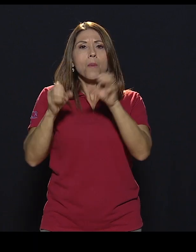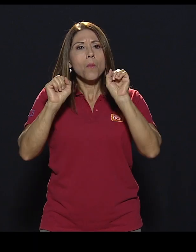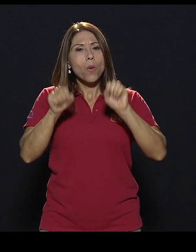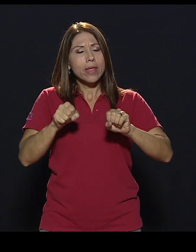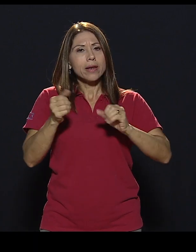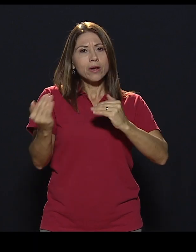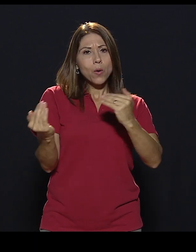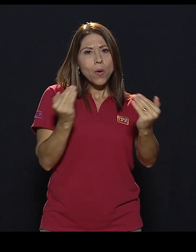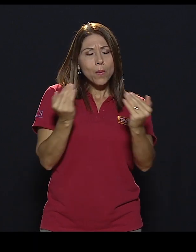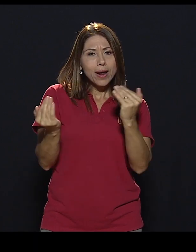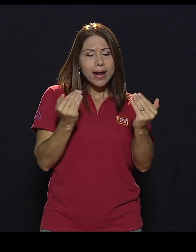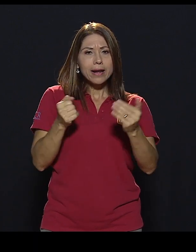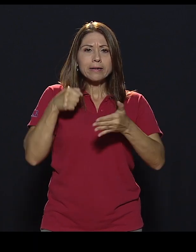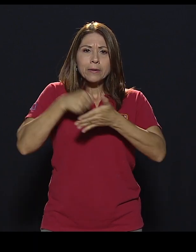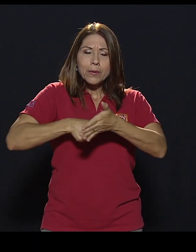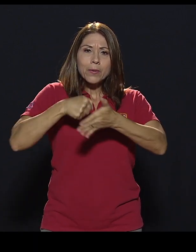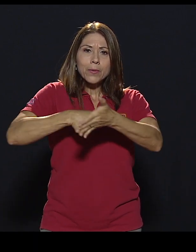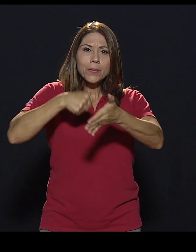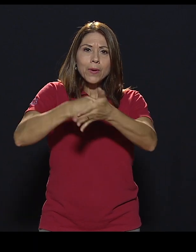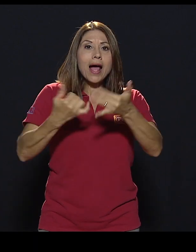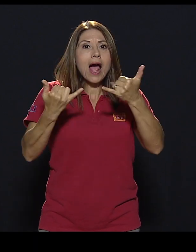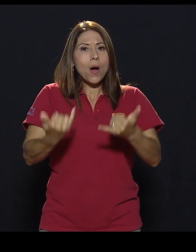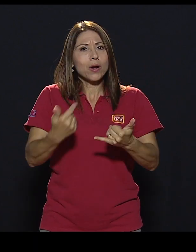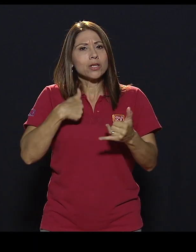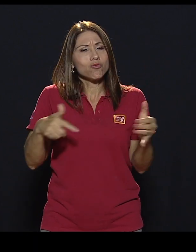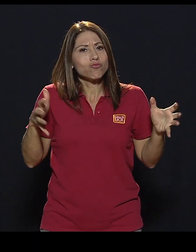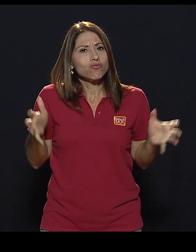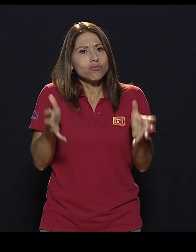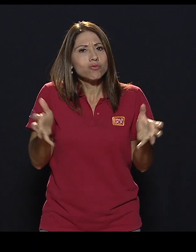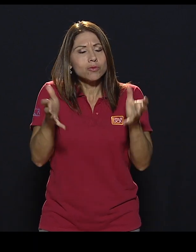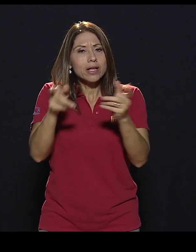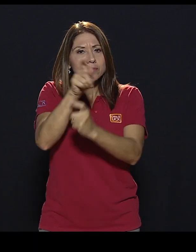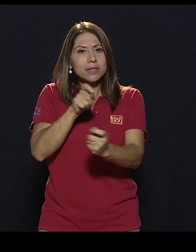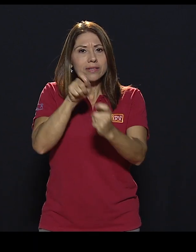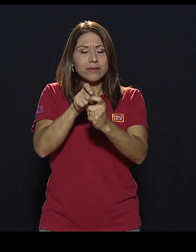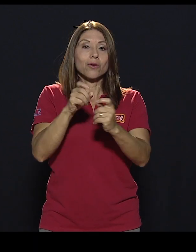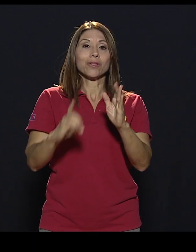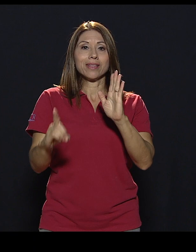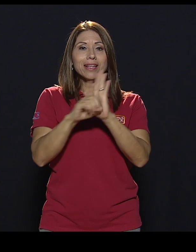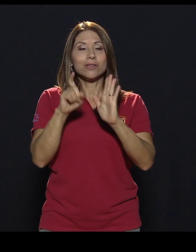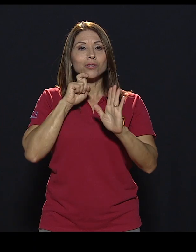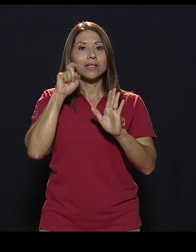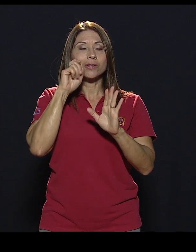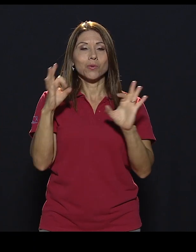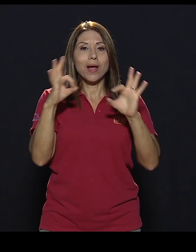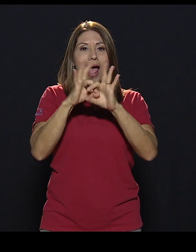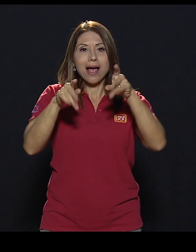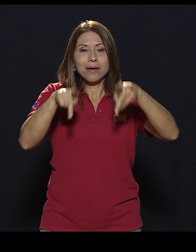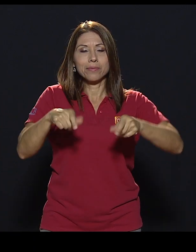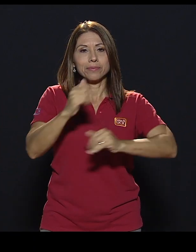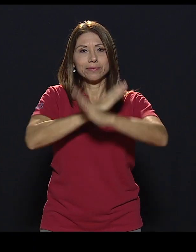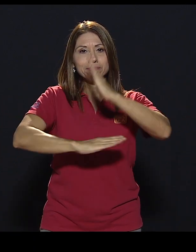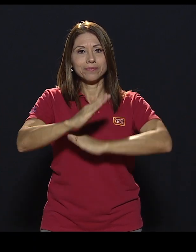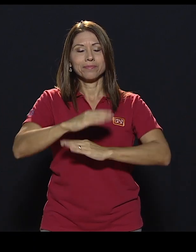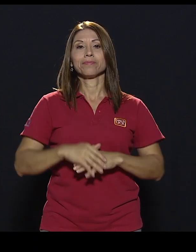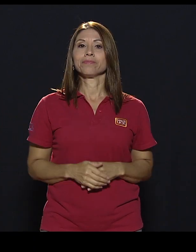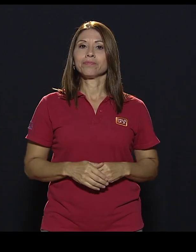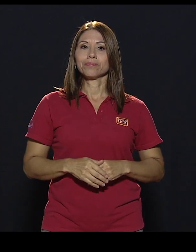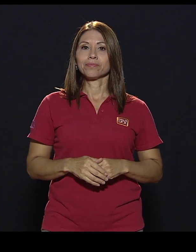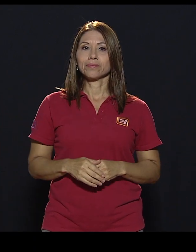Las luchas y todo que ahora me llevaron a dar este activismo tan específico que es los derechos sexuales de la población con discapacidad.